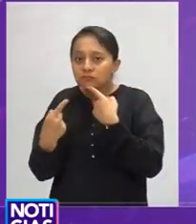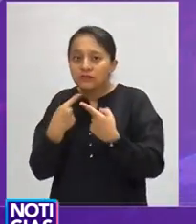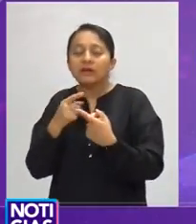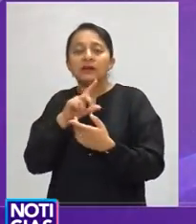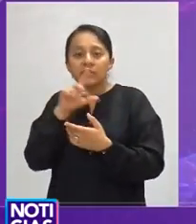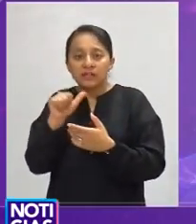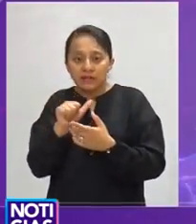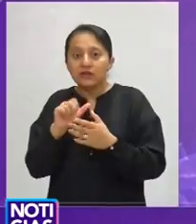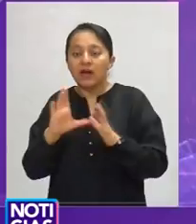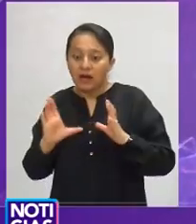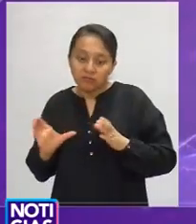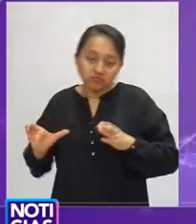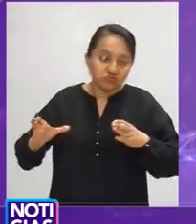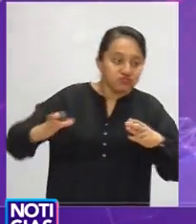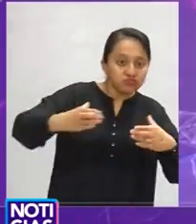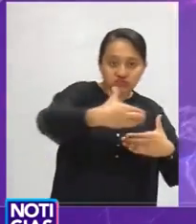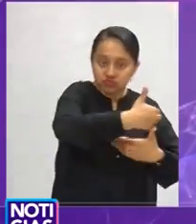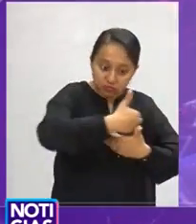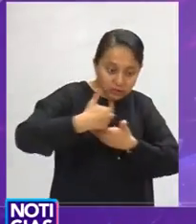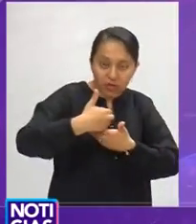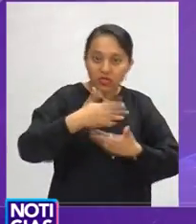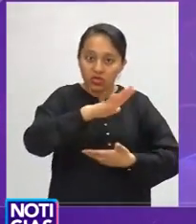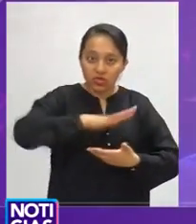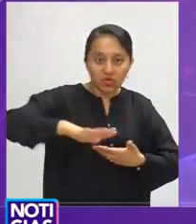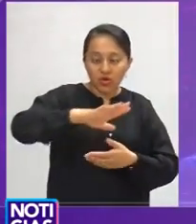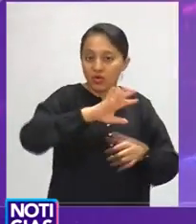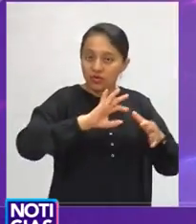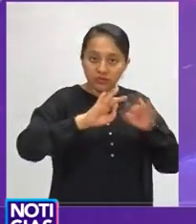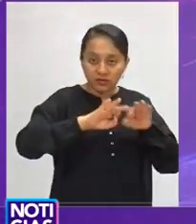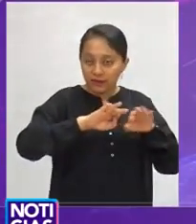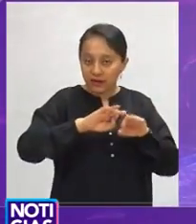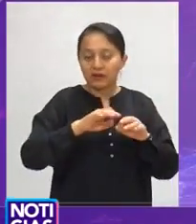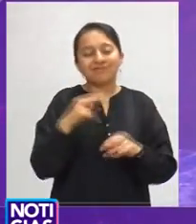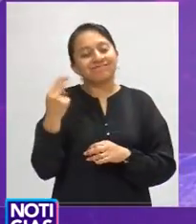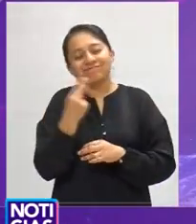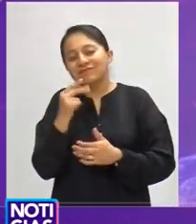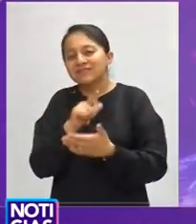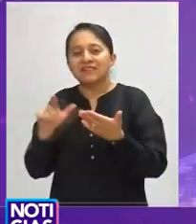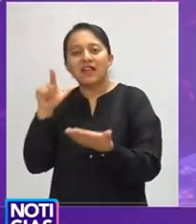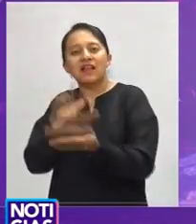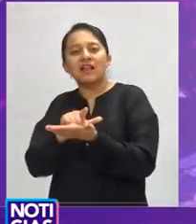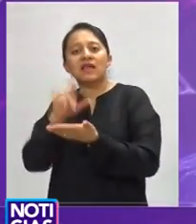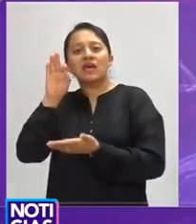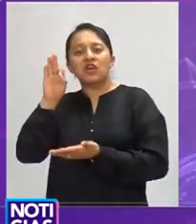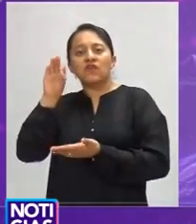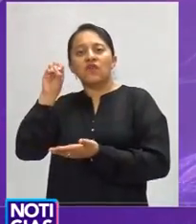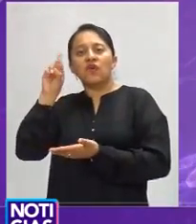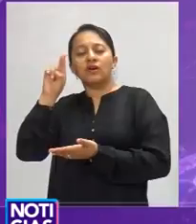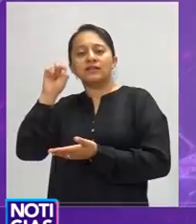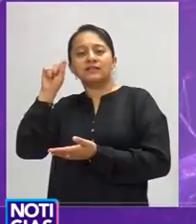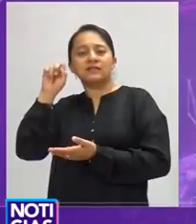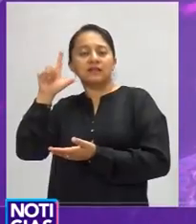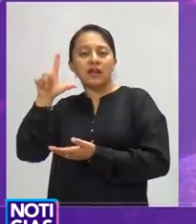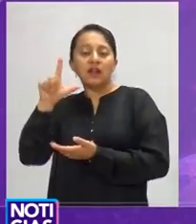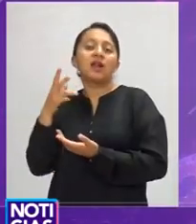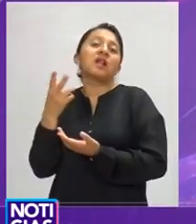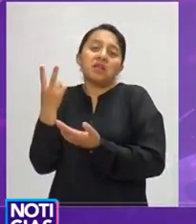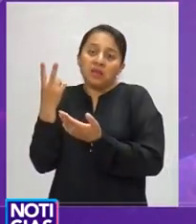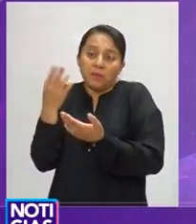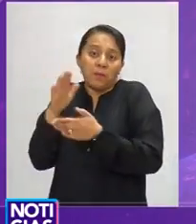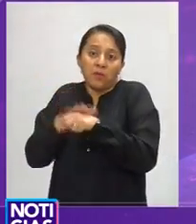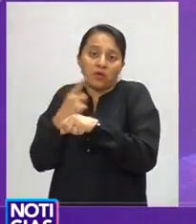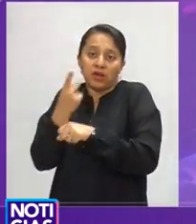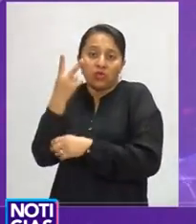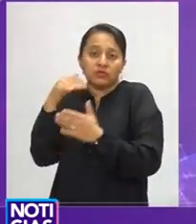conjunto. Enfatizó en que sí hace falta una ley forestal porque la del 2003 es obsoleta, ya que el tema del cambio climático al